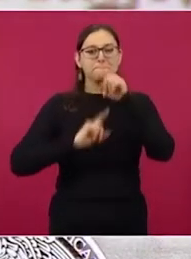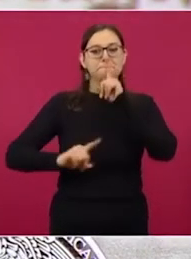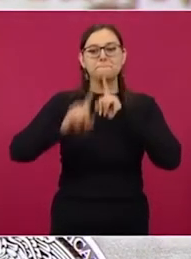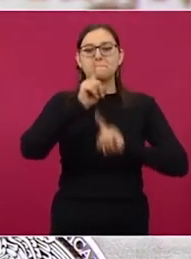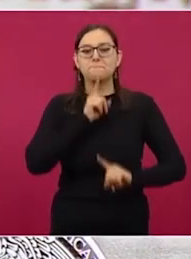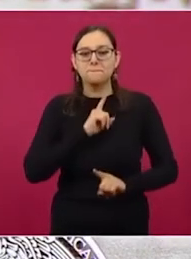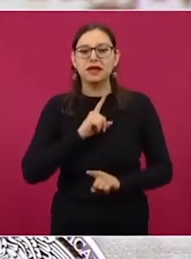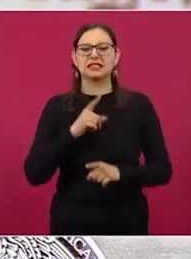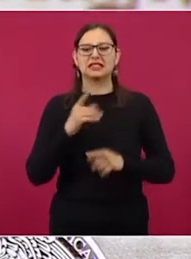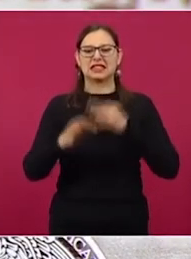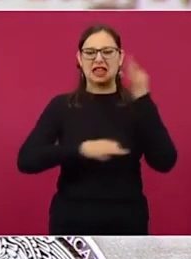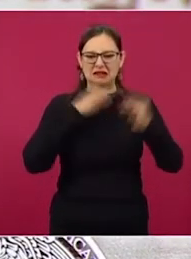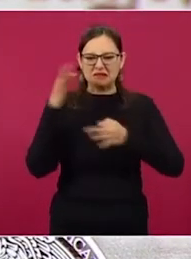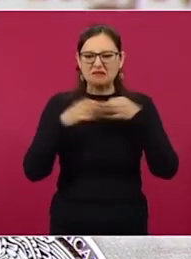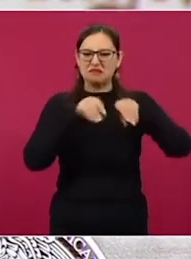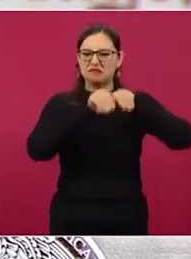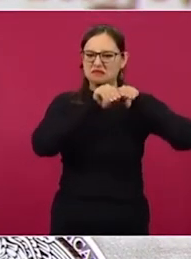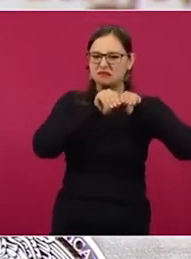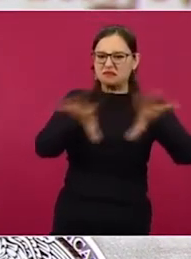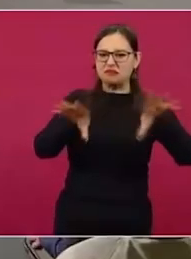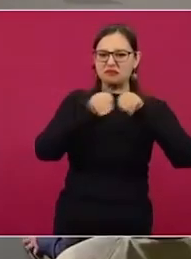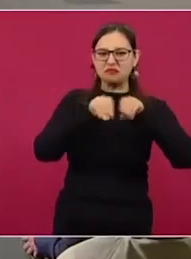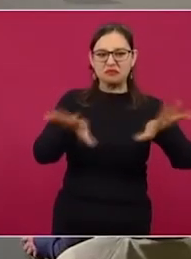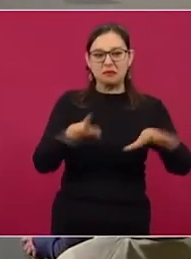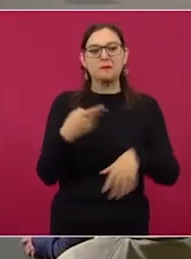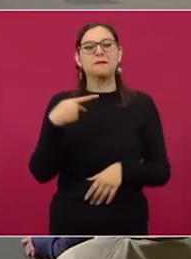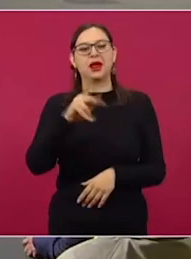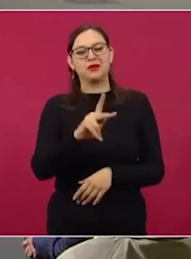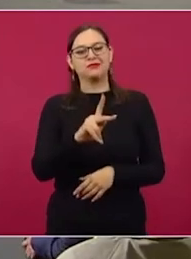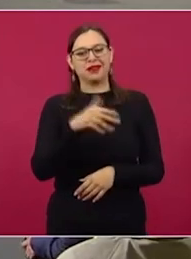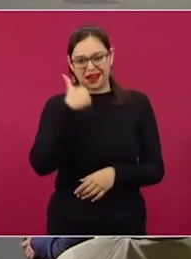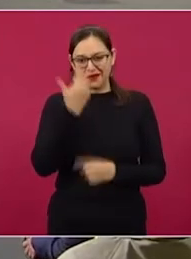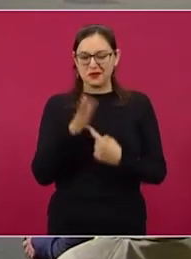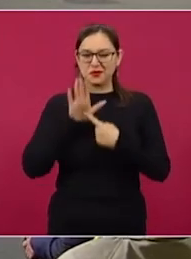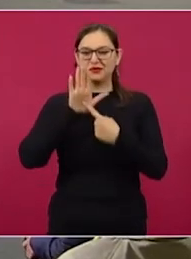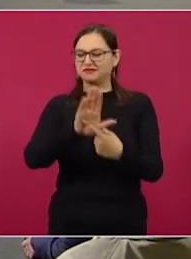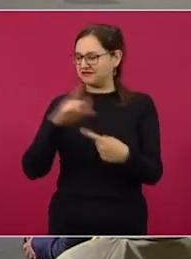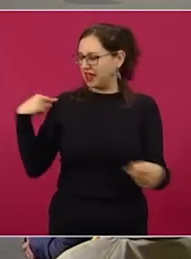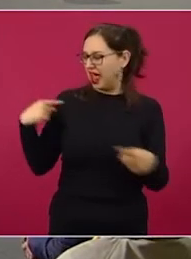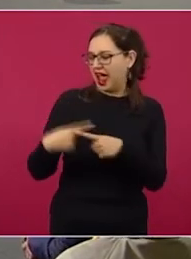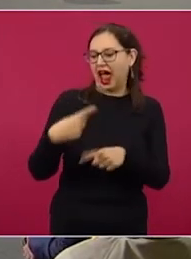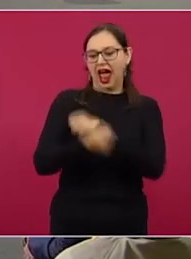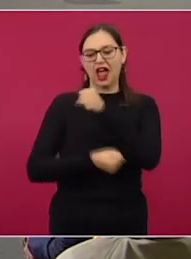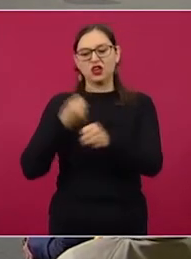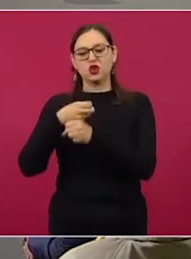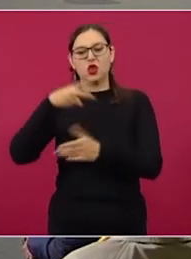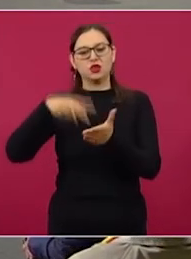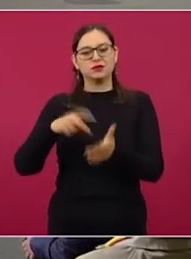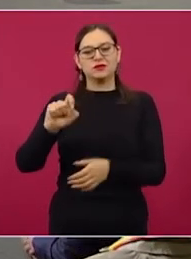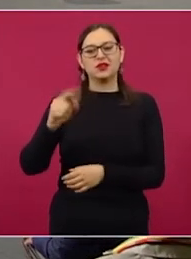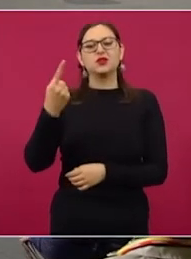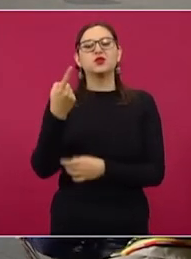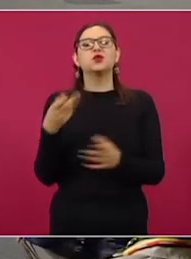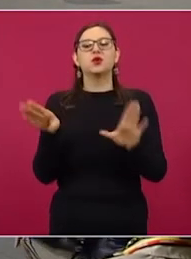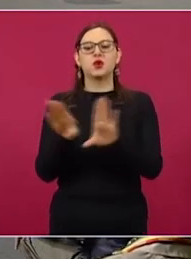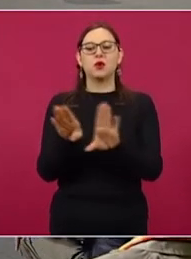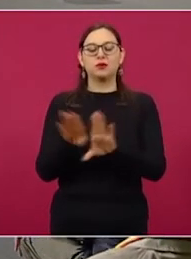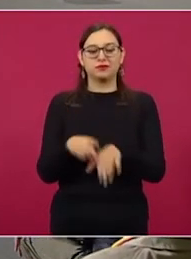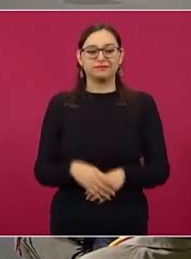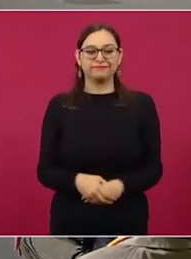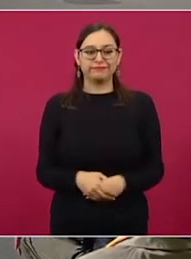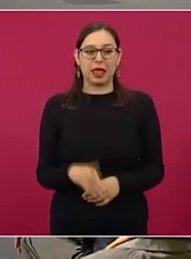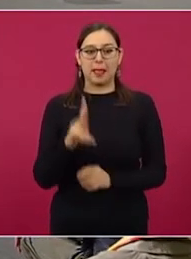que miren cómo terminamos el año. Por ejemplo, en esta encuesta de parametría,